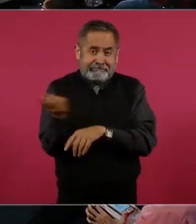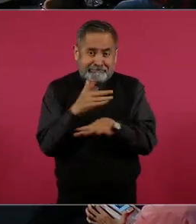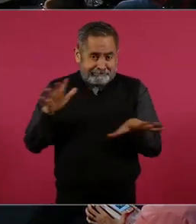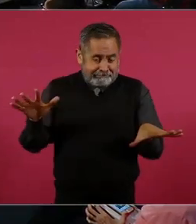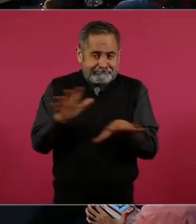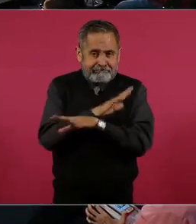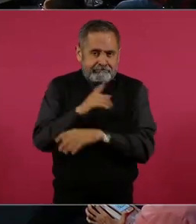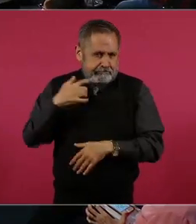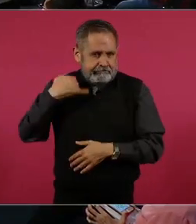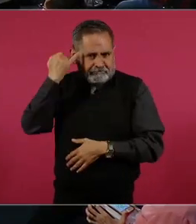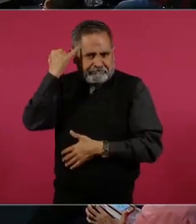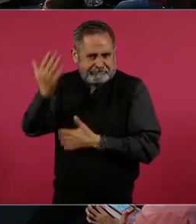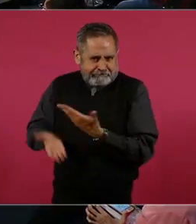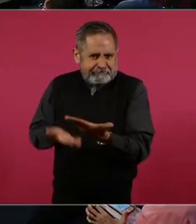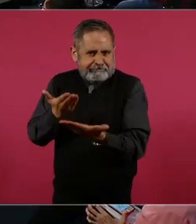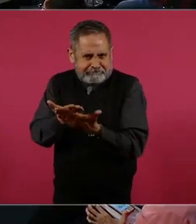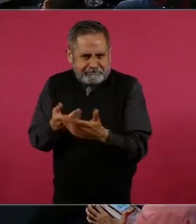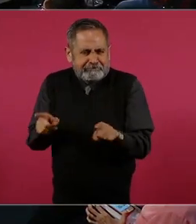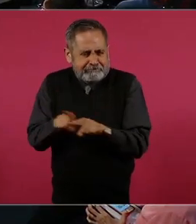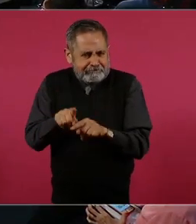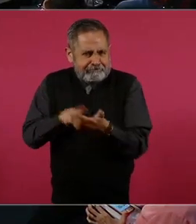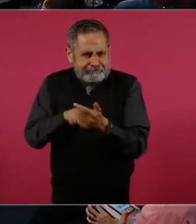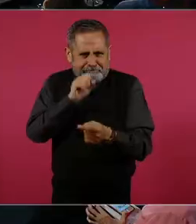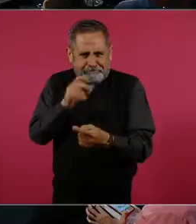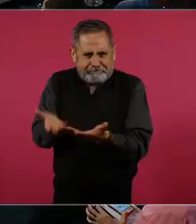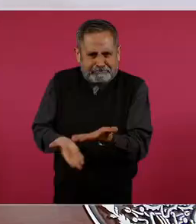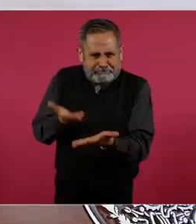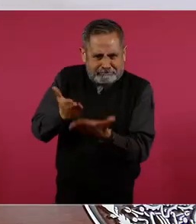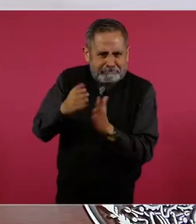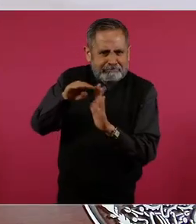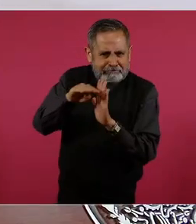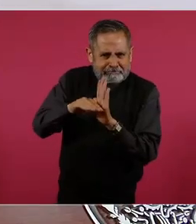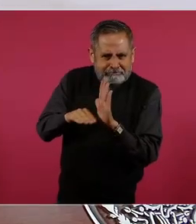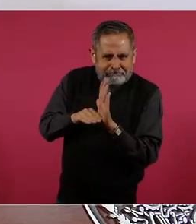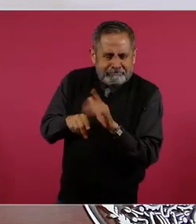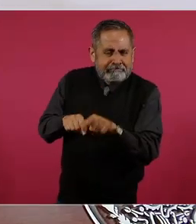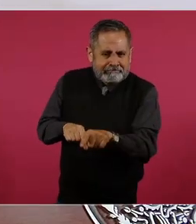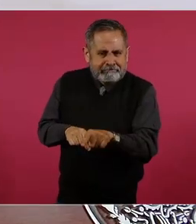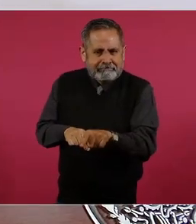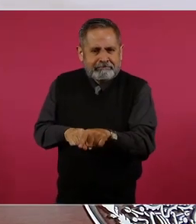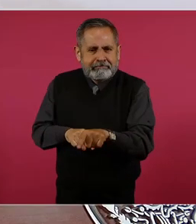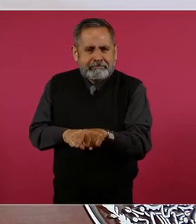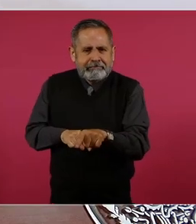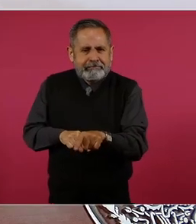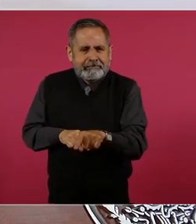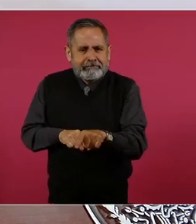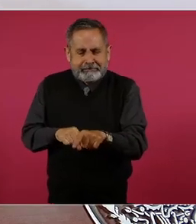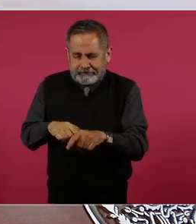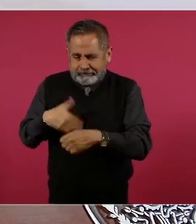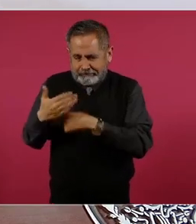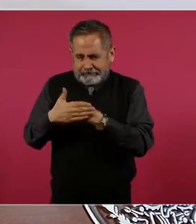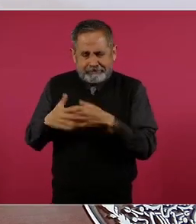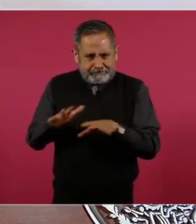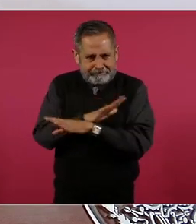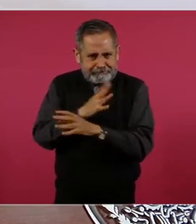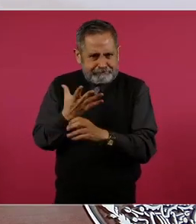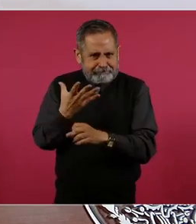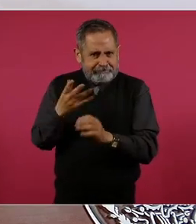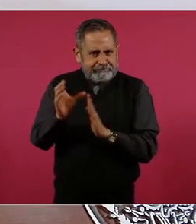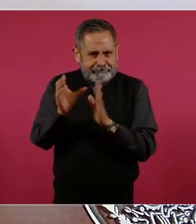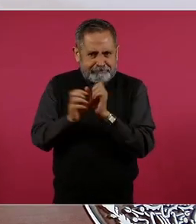como estamos proponiendo también en una de las reformas a la Constitución,